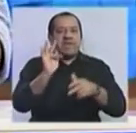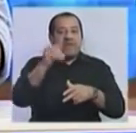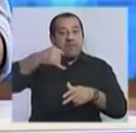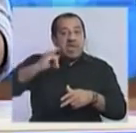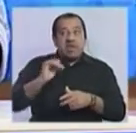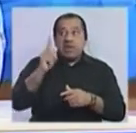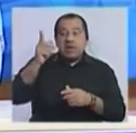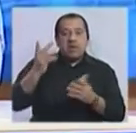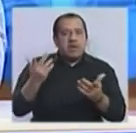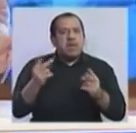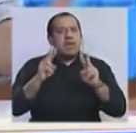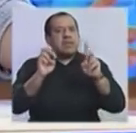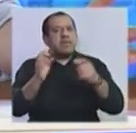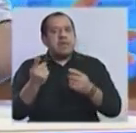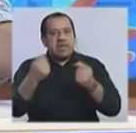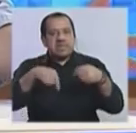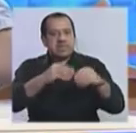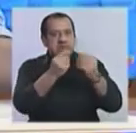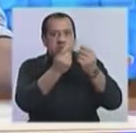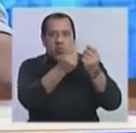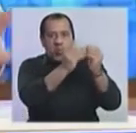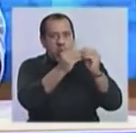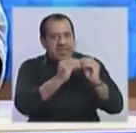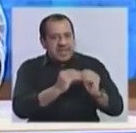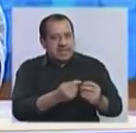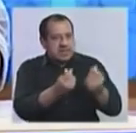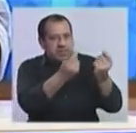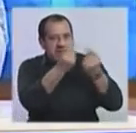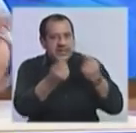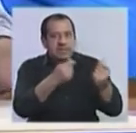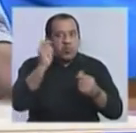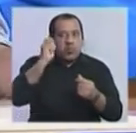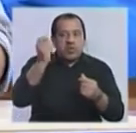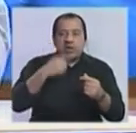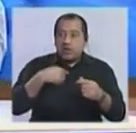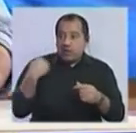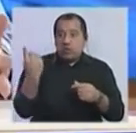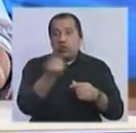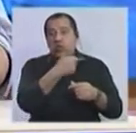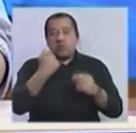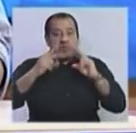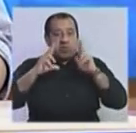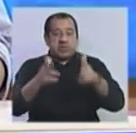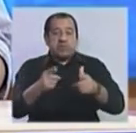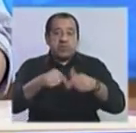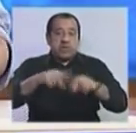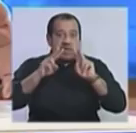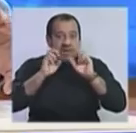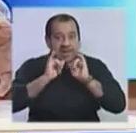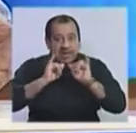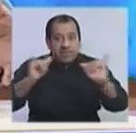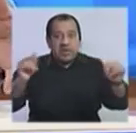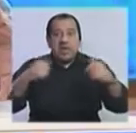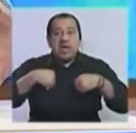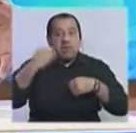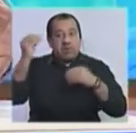es adecuar las cuentas públicas. Lo viene diciendo el propio gobierno hace 3, 4 años, lo decimos todos incluso en la campaña. Me preocupa